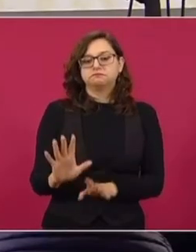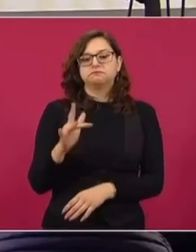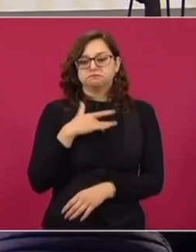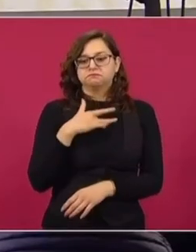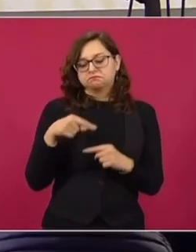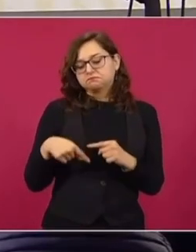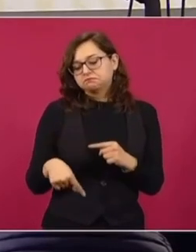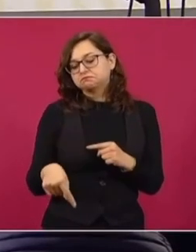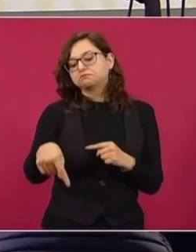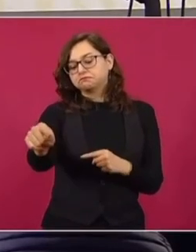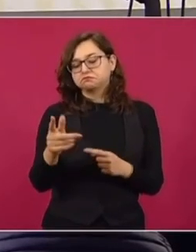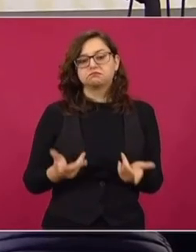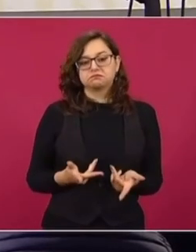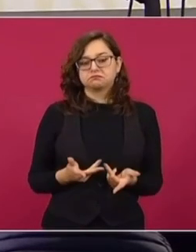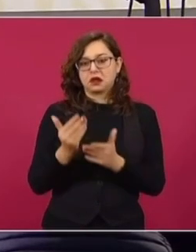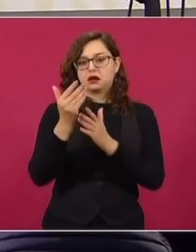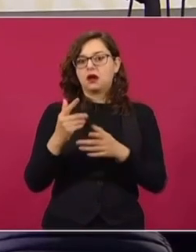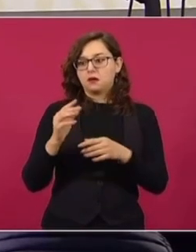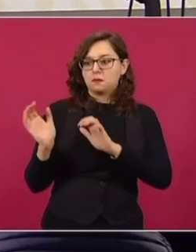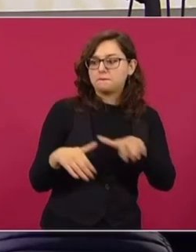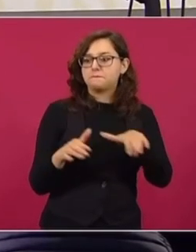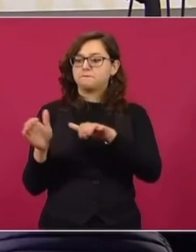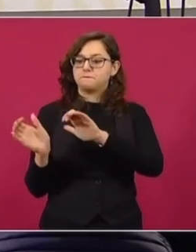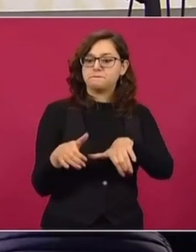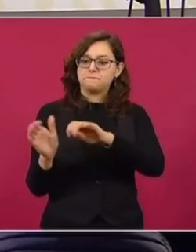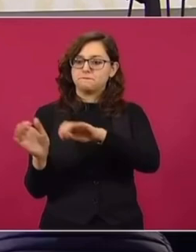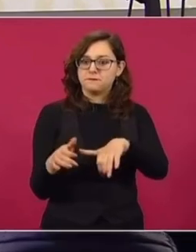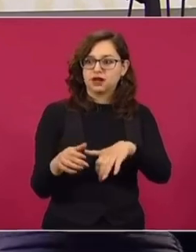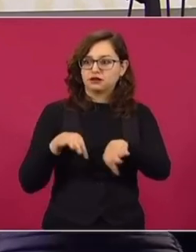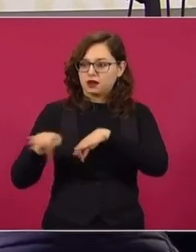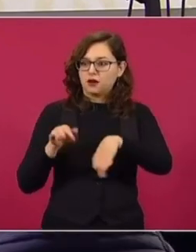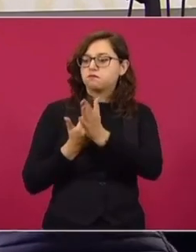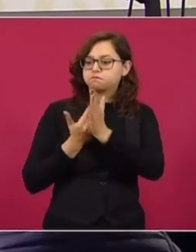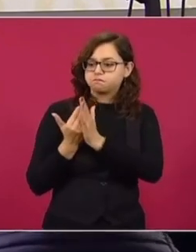Entonces, como va a continuar esta tendencia, para finales de mes,